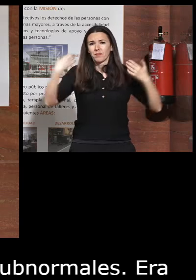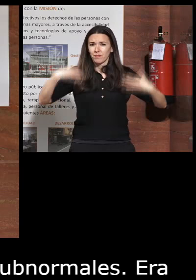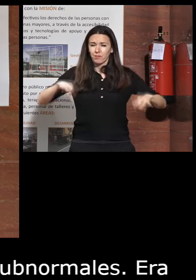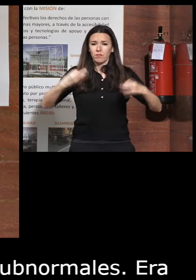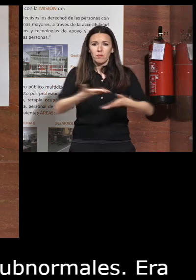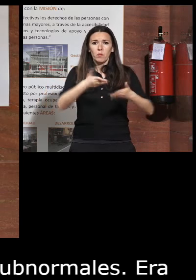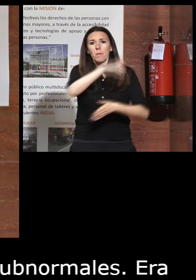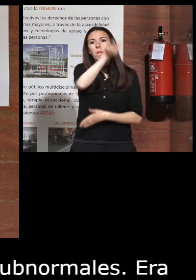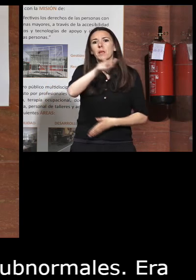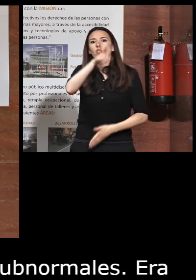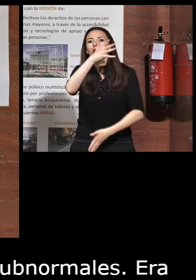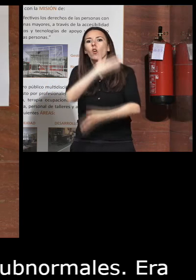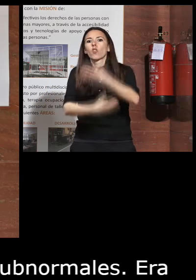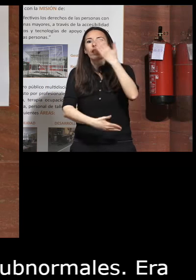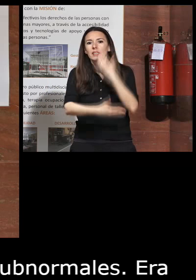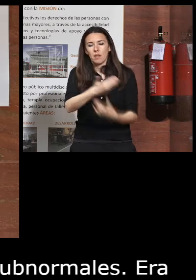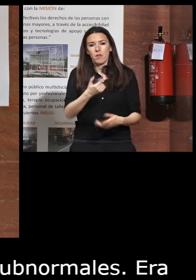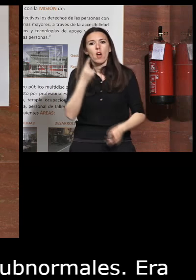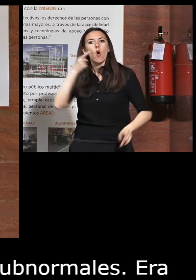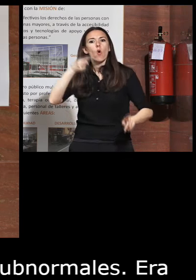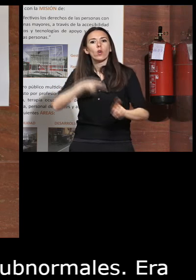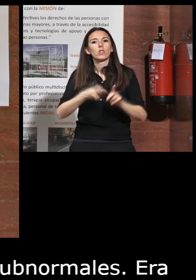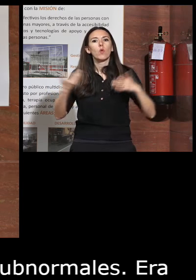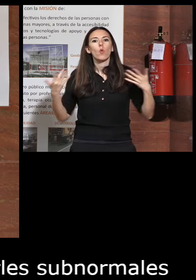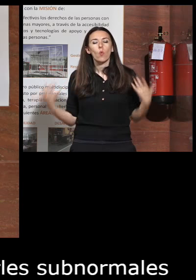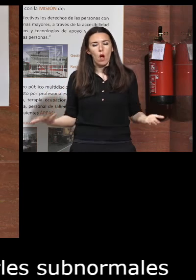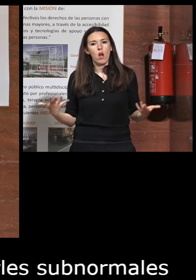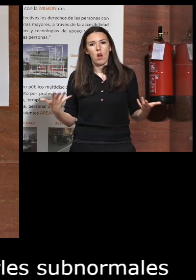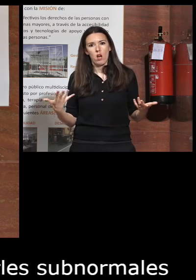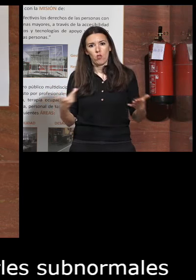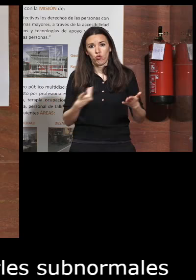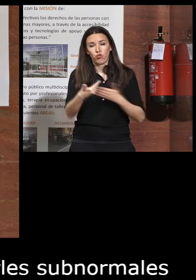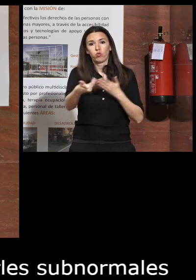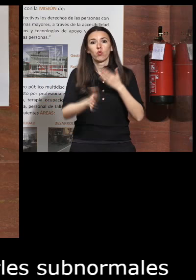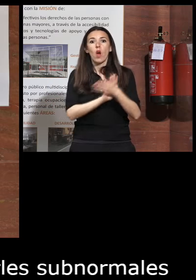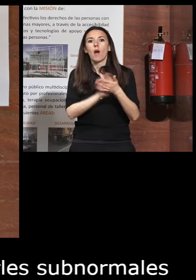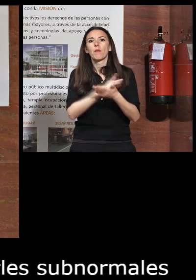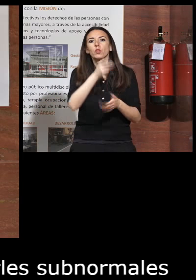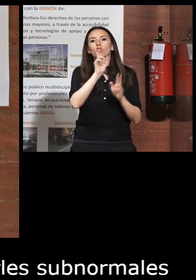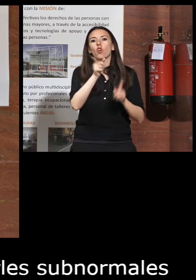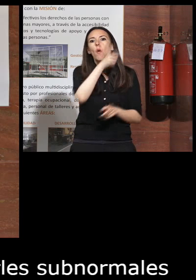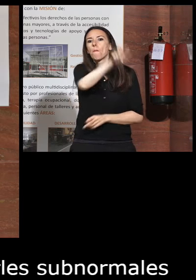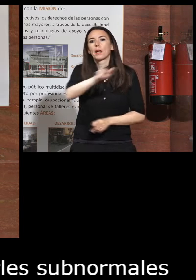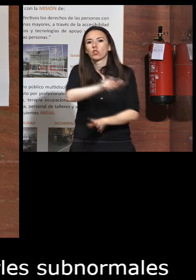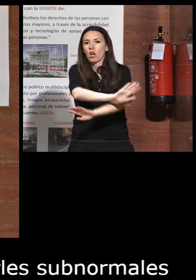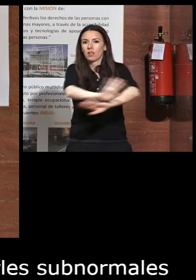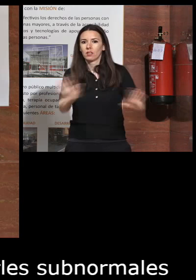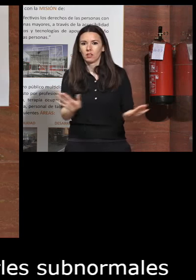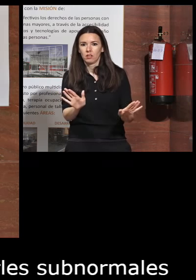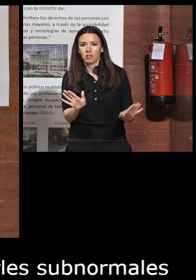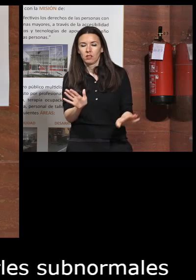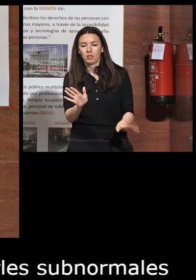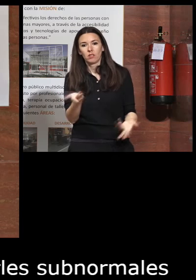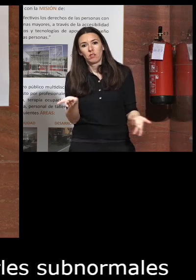hacia personas con discapacidad con el objetivo de cuál de qué pues que en el futuro hablemos de personas y uno será